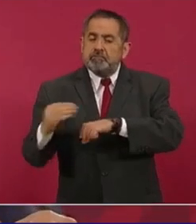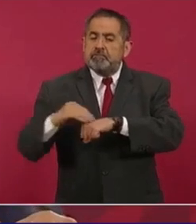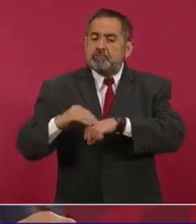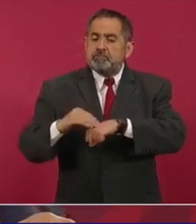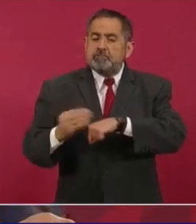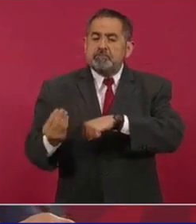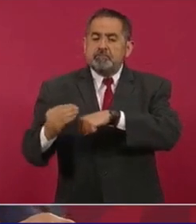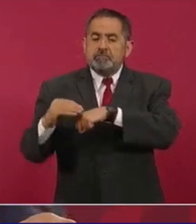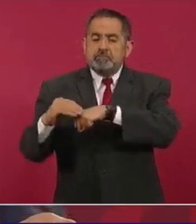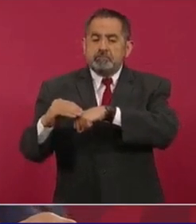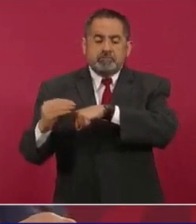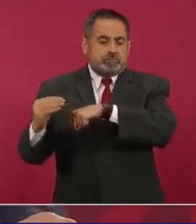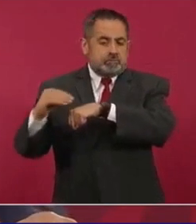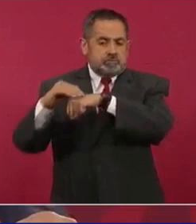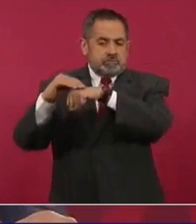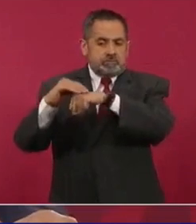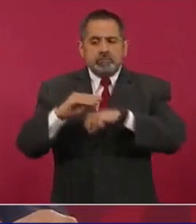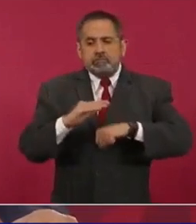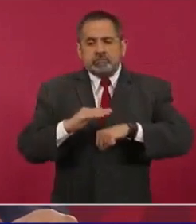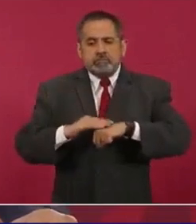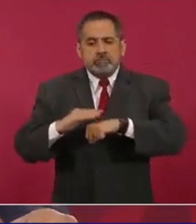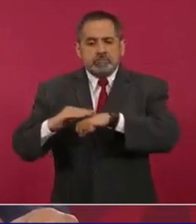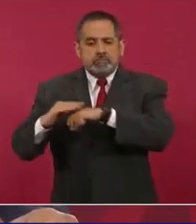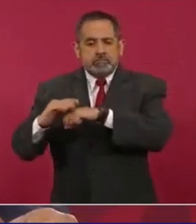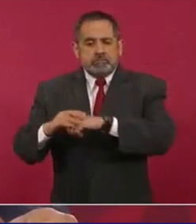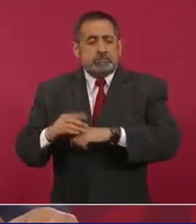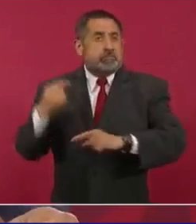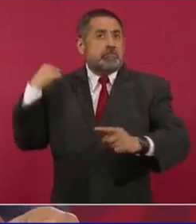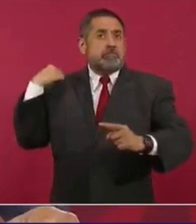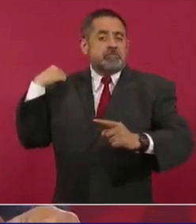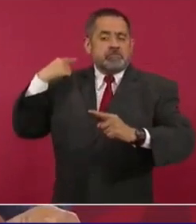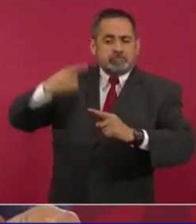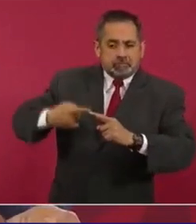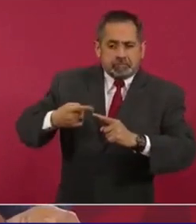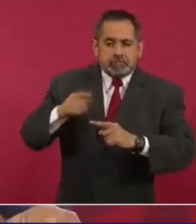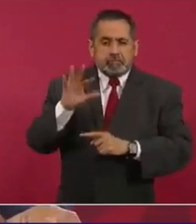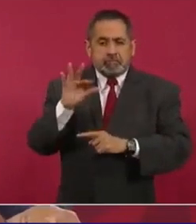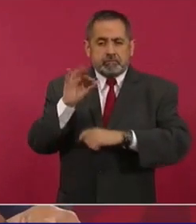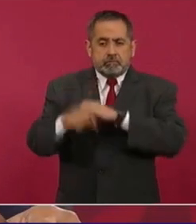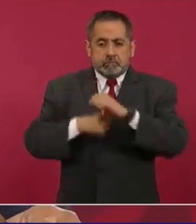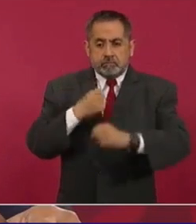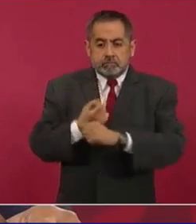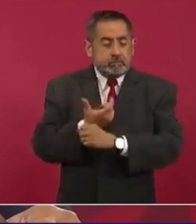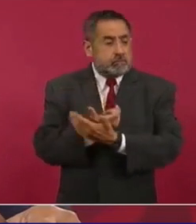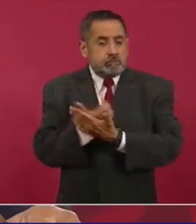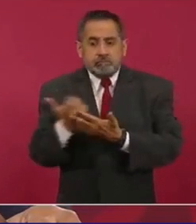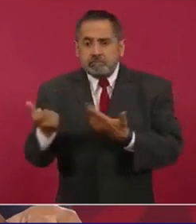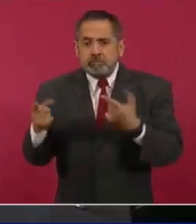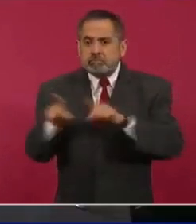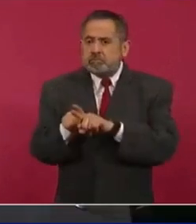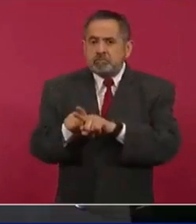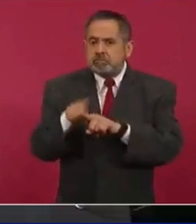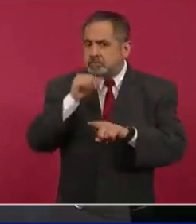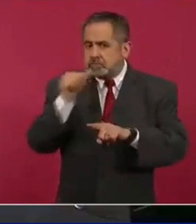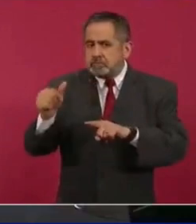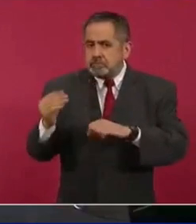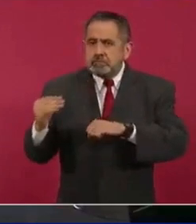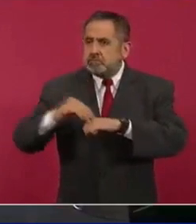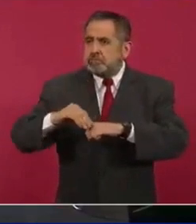bueno, de 40 años a la fecha no había aumentado el salario mínimo, como ahora.